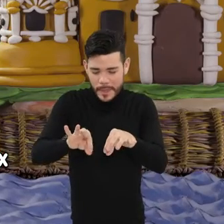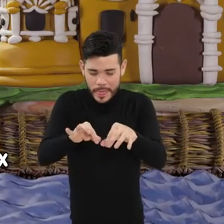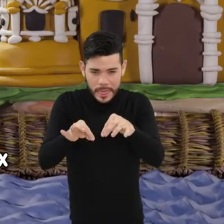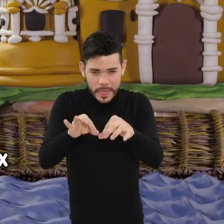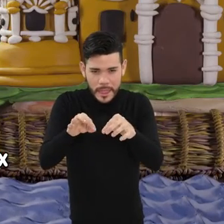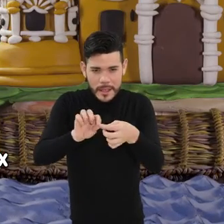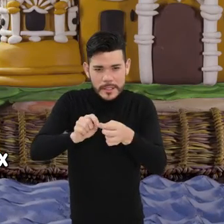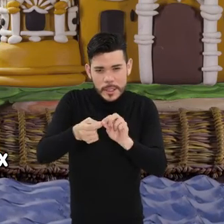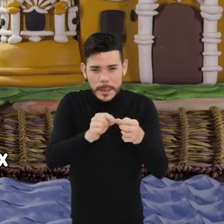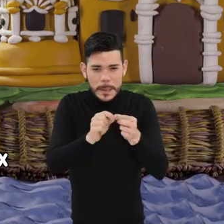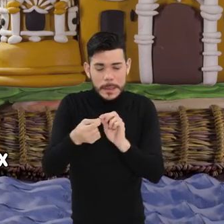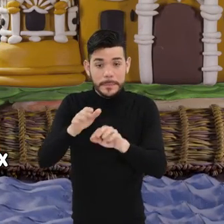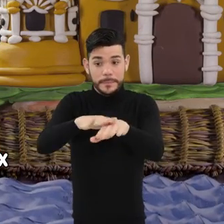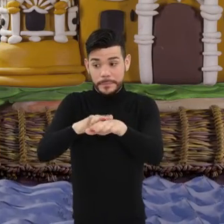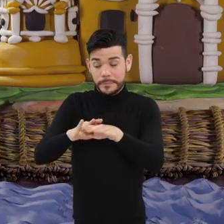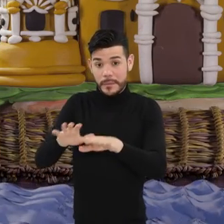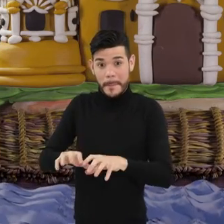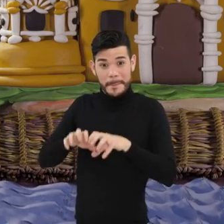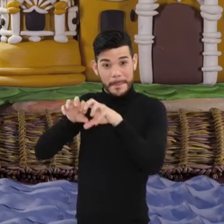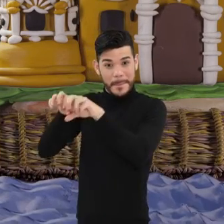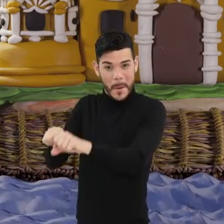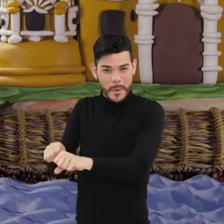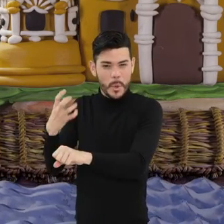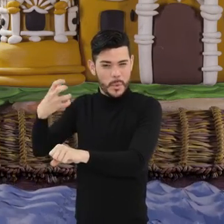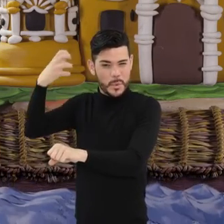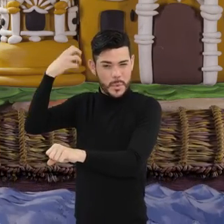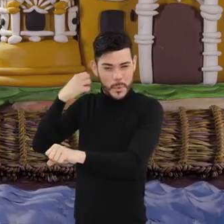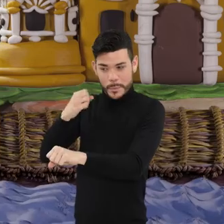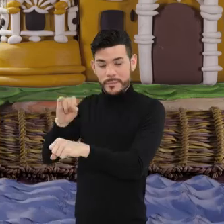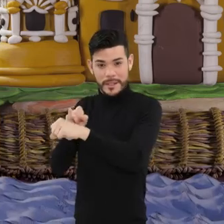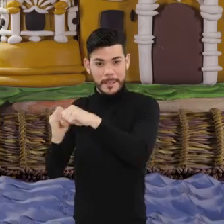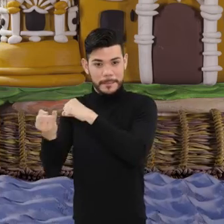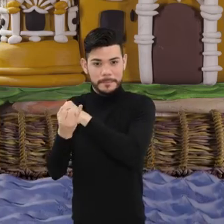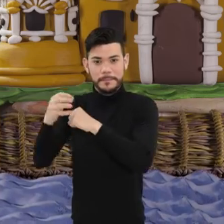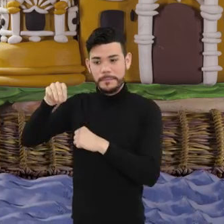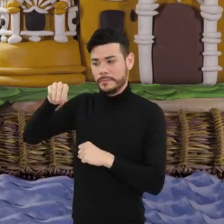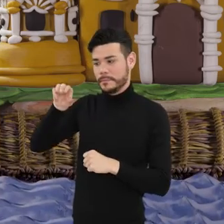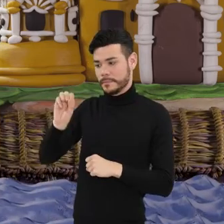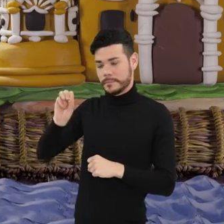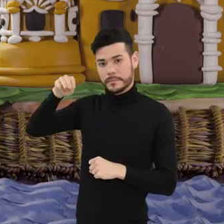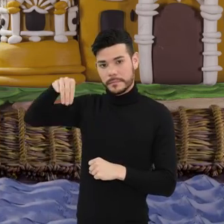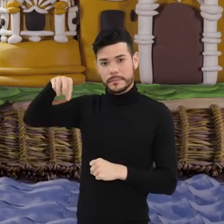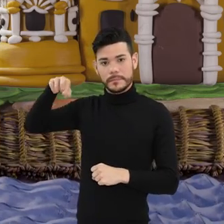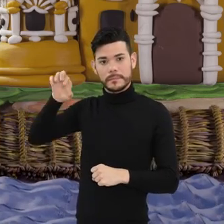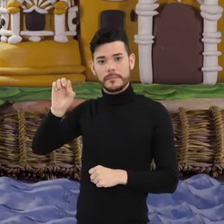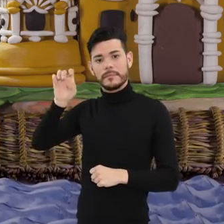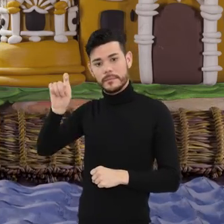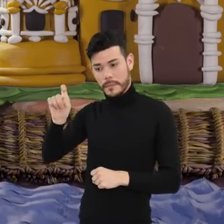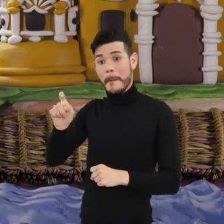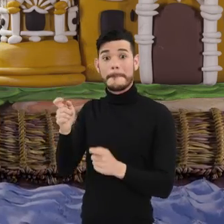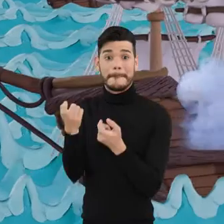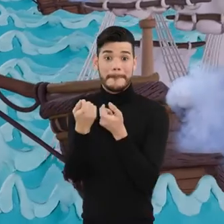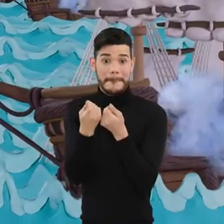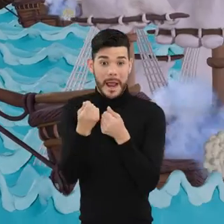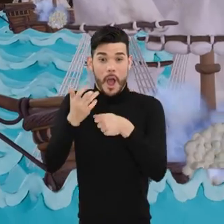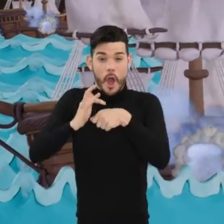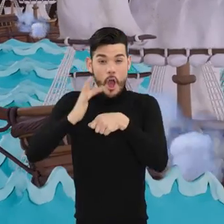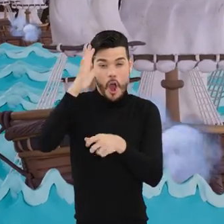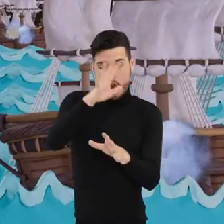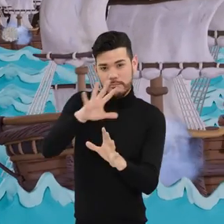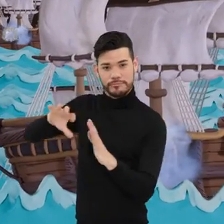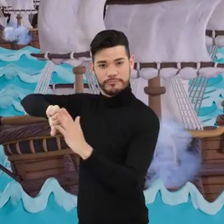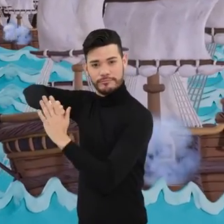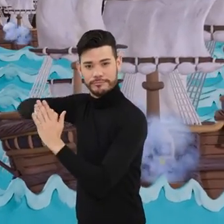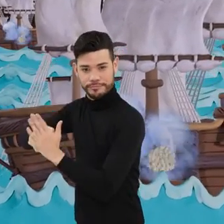Durante la colonia en la isla de Montpoc se acopiaba el oro y la plata de las colonias antes de enviarse a España, pues Cartagena era objeto de